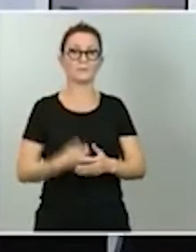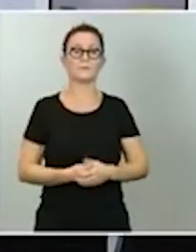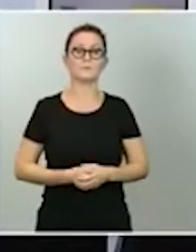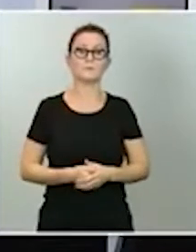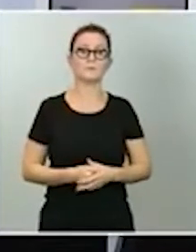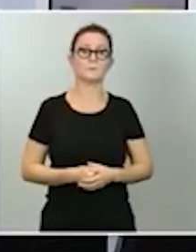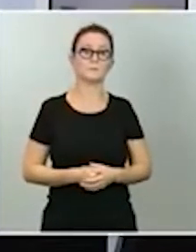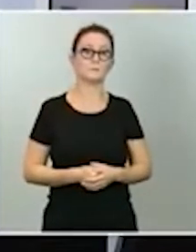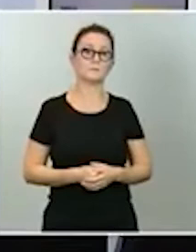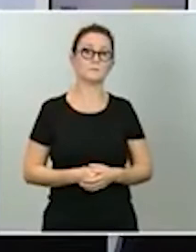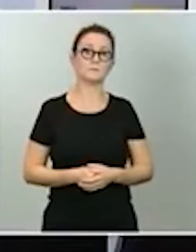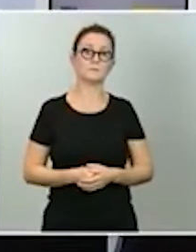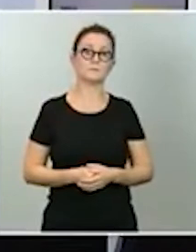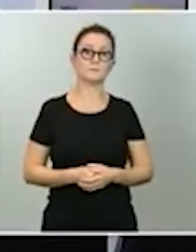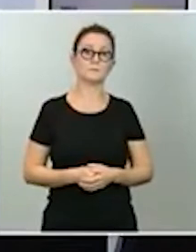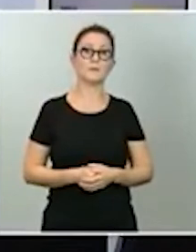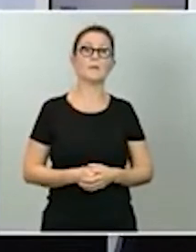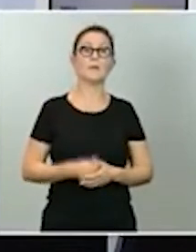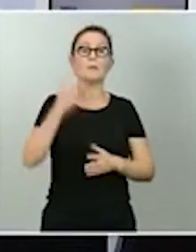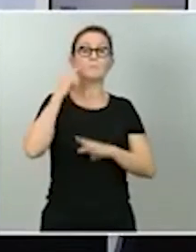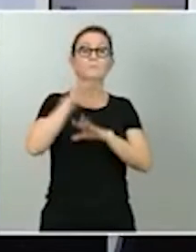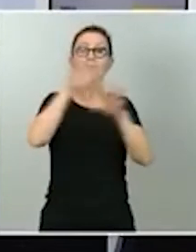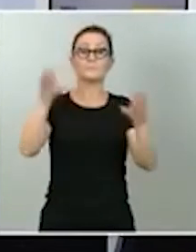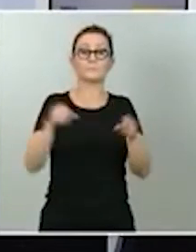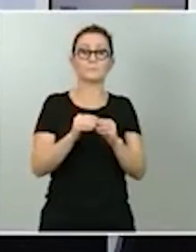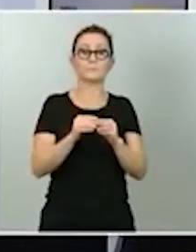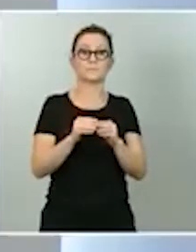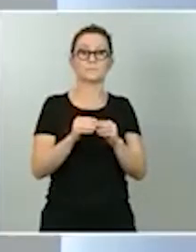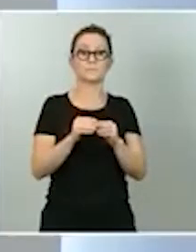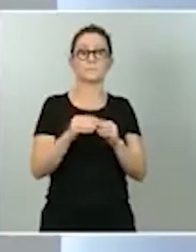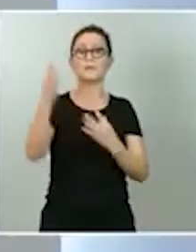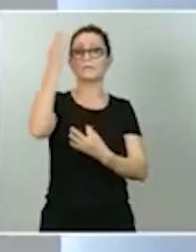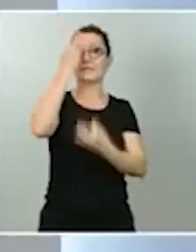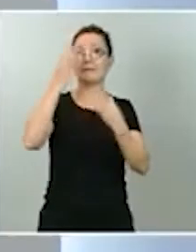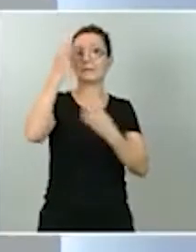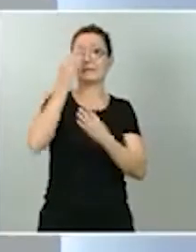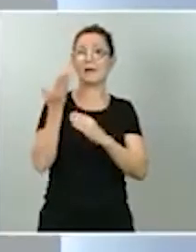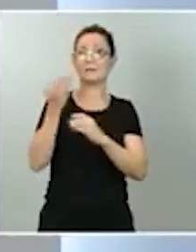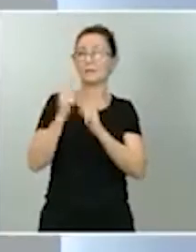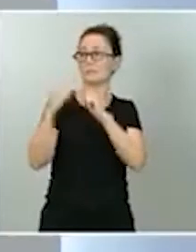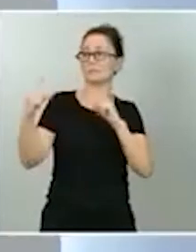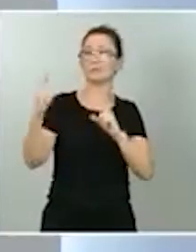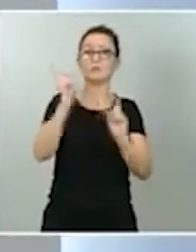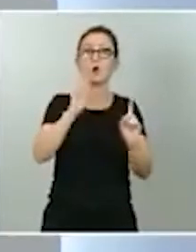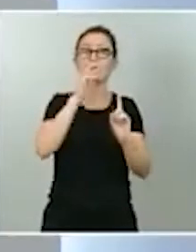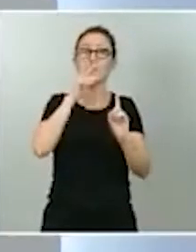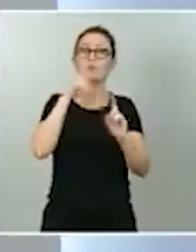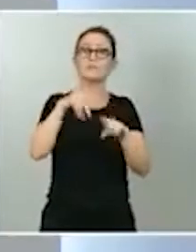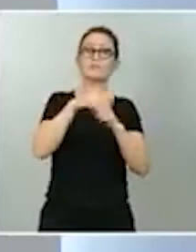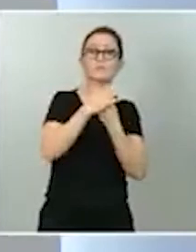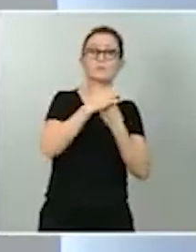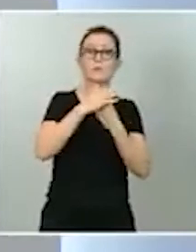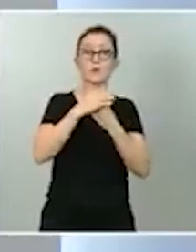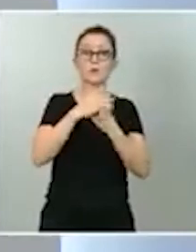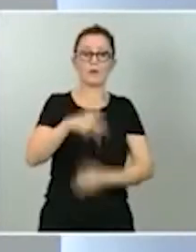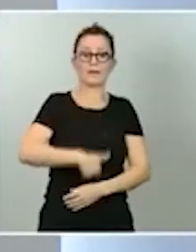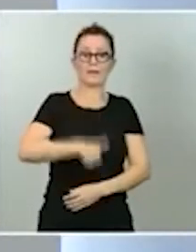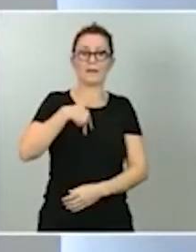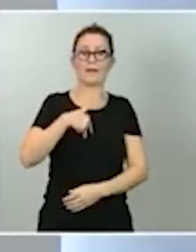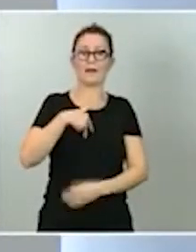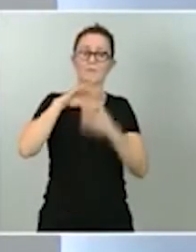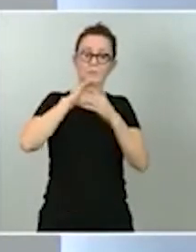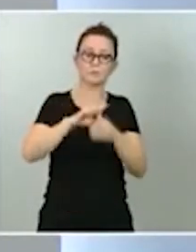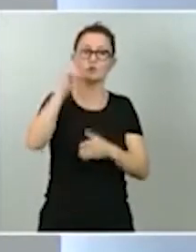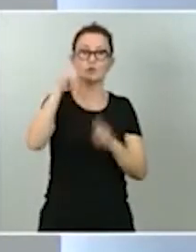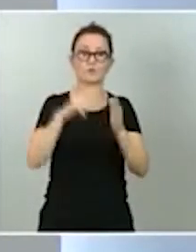al gráfico final, no hemos puesto el detalle porque en realidad el cuadro macroeconómico esta vez solamente se refiere a 2021. si